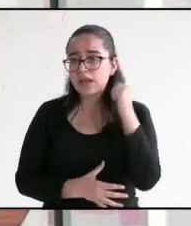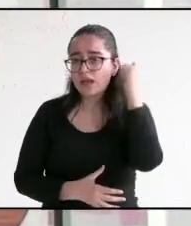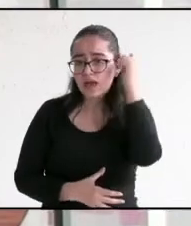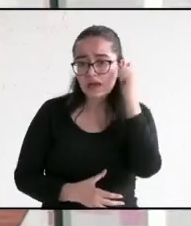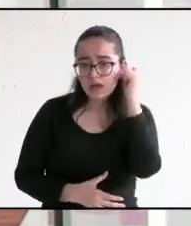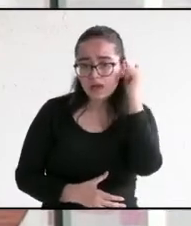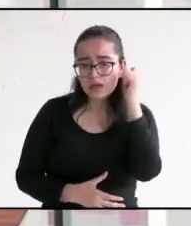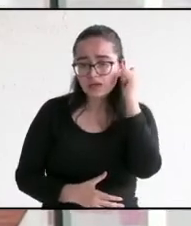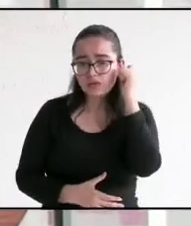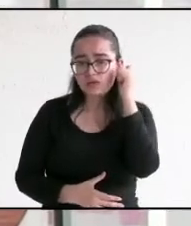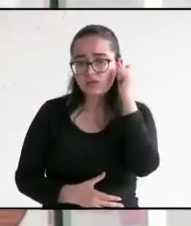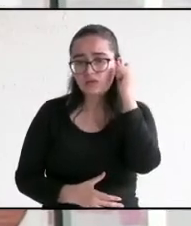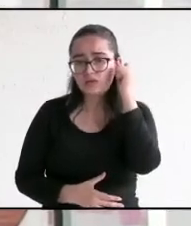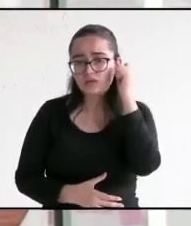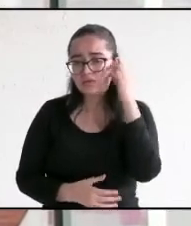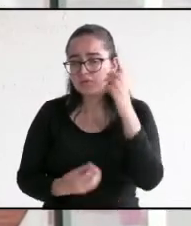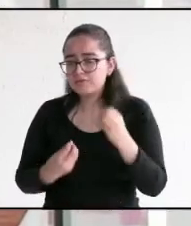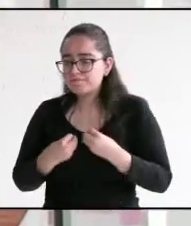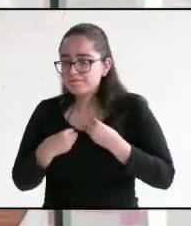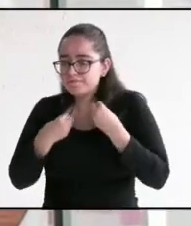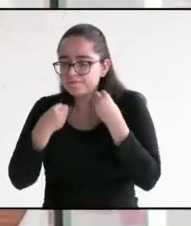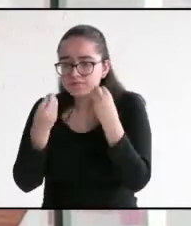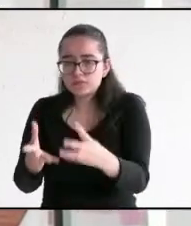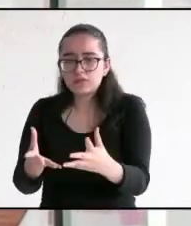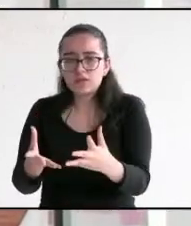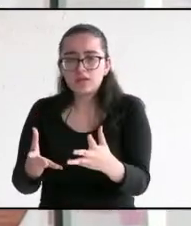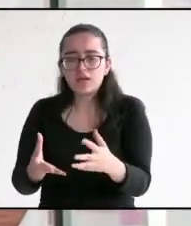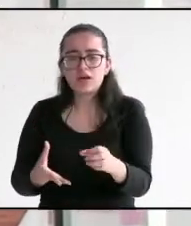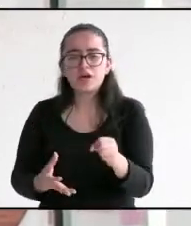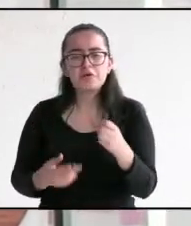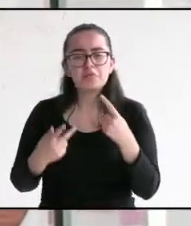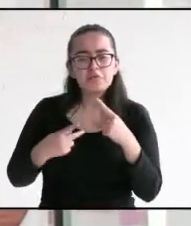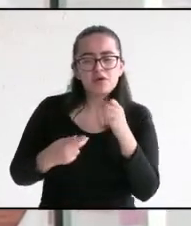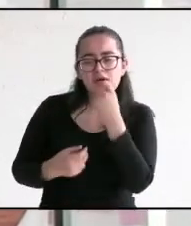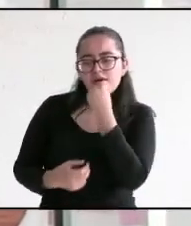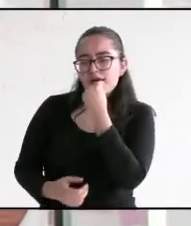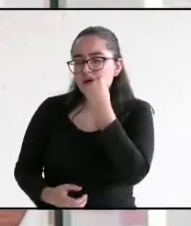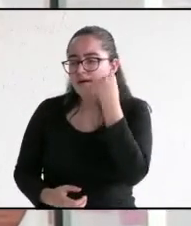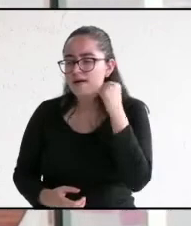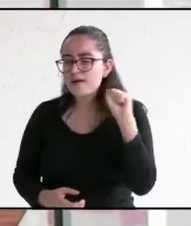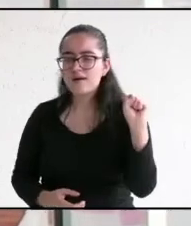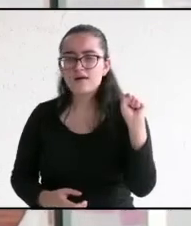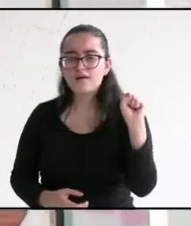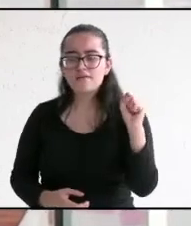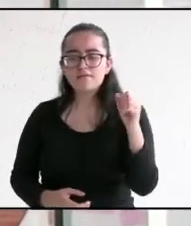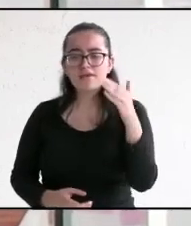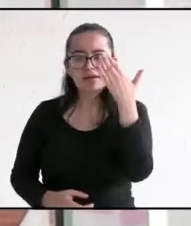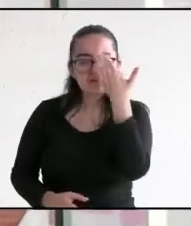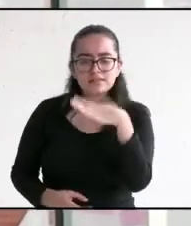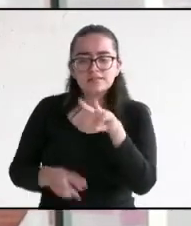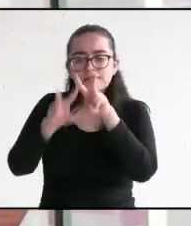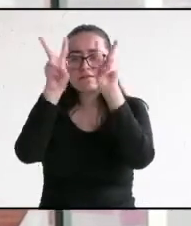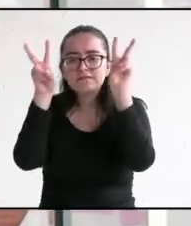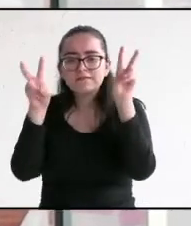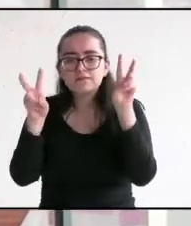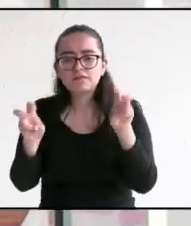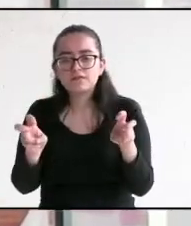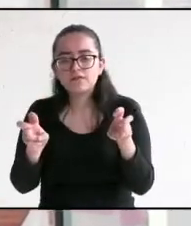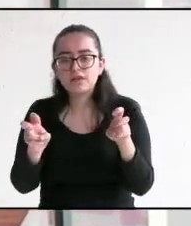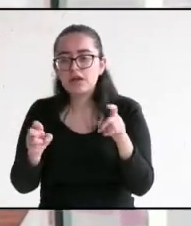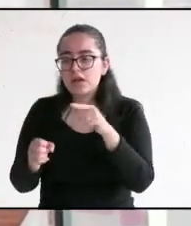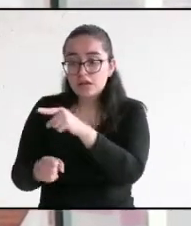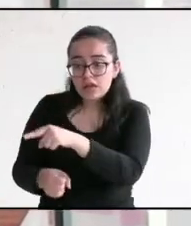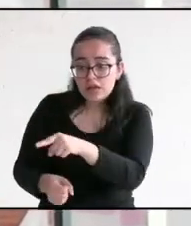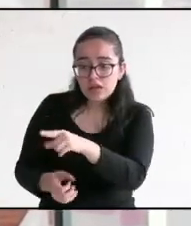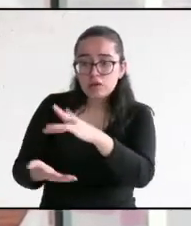pura gente preparada en lo que es la parte agropecuaria, para que ellos nos ayuden